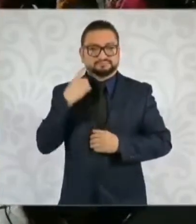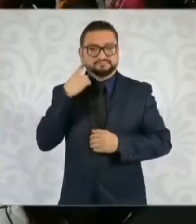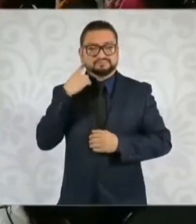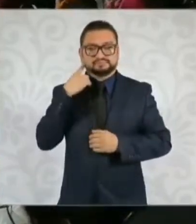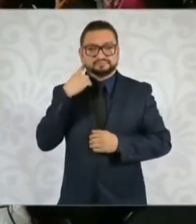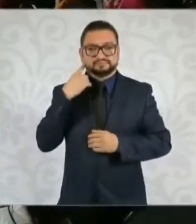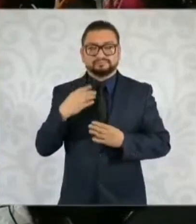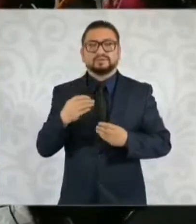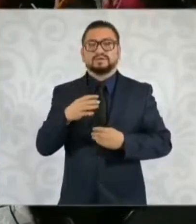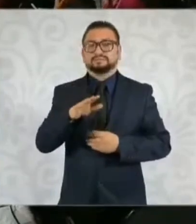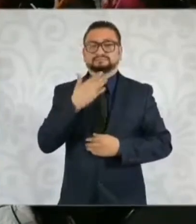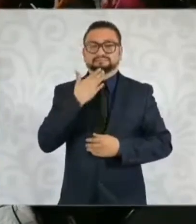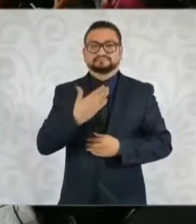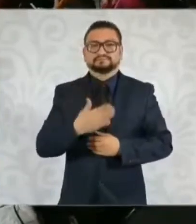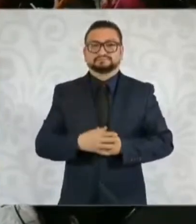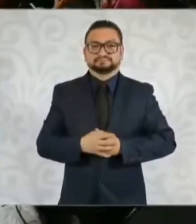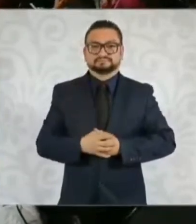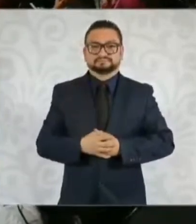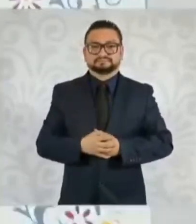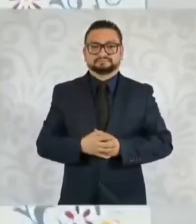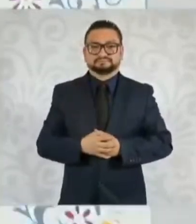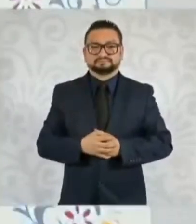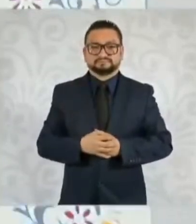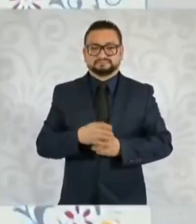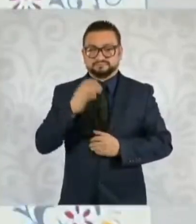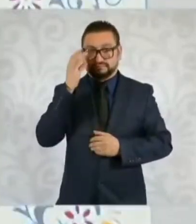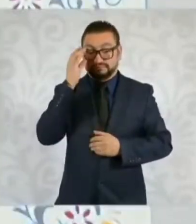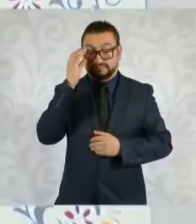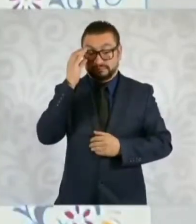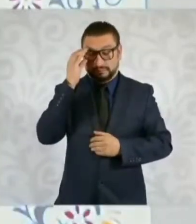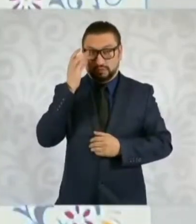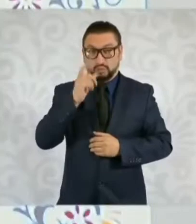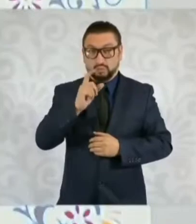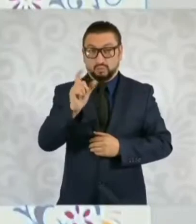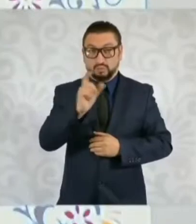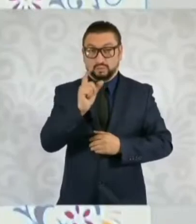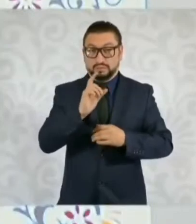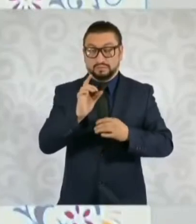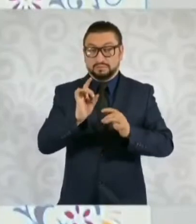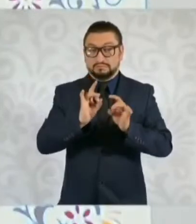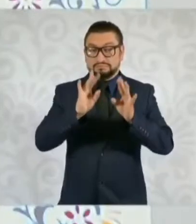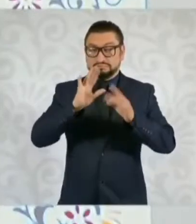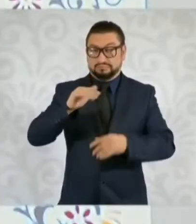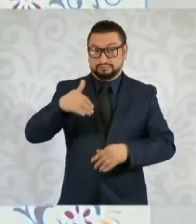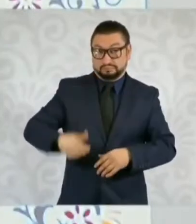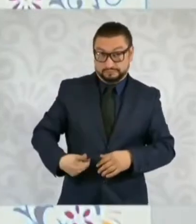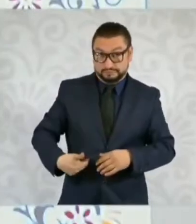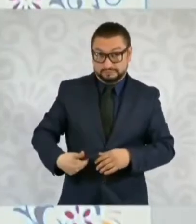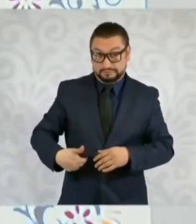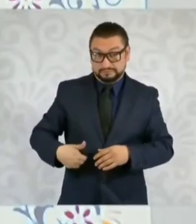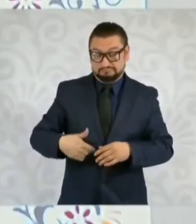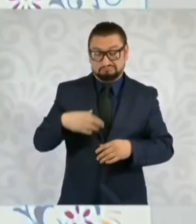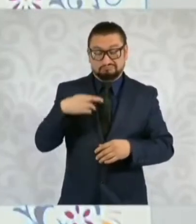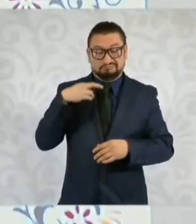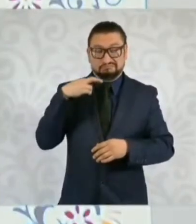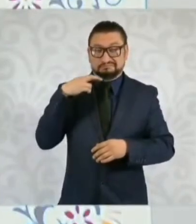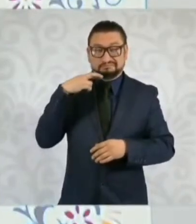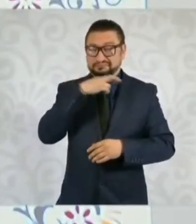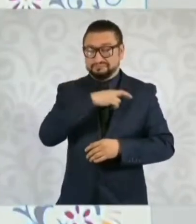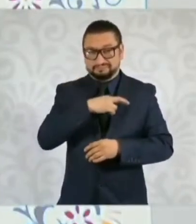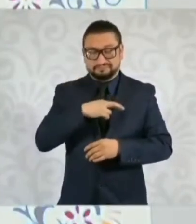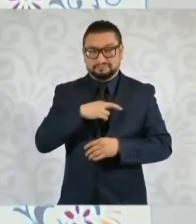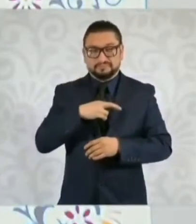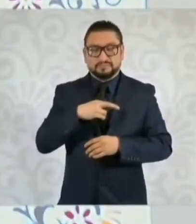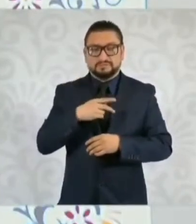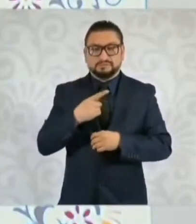automáticamente cuando hay el accidente se pone